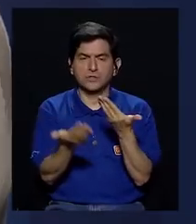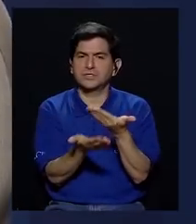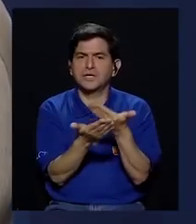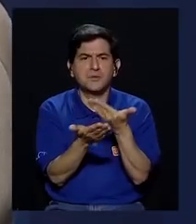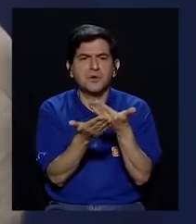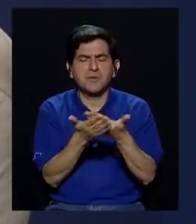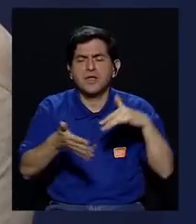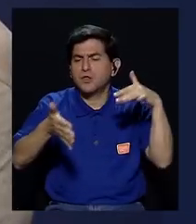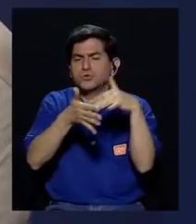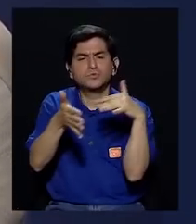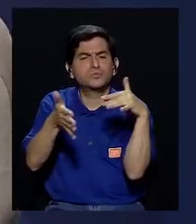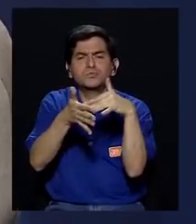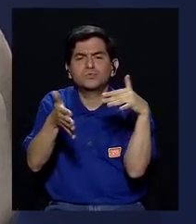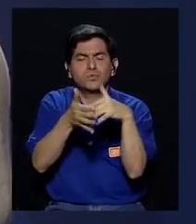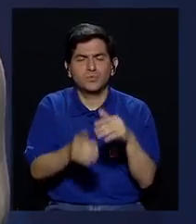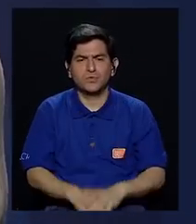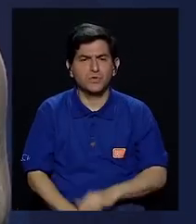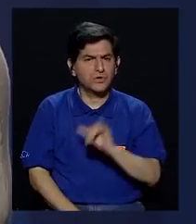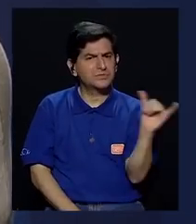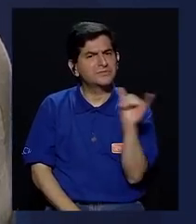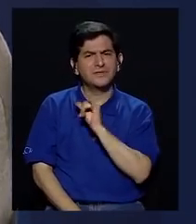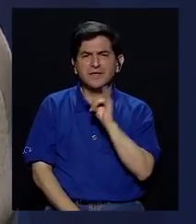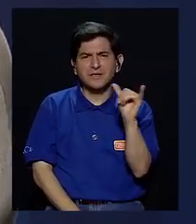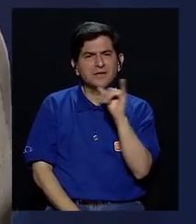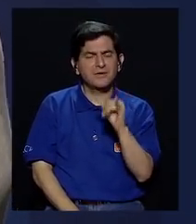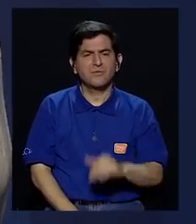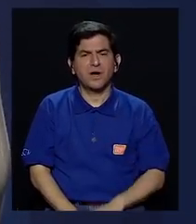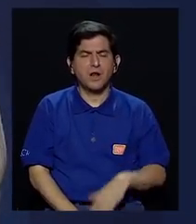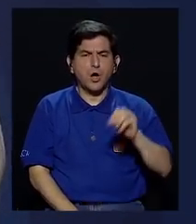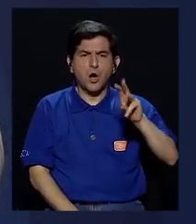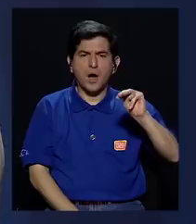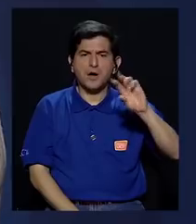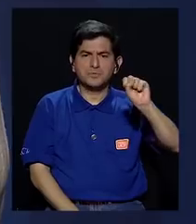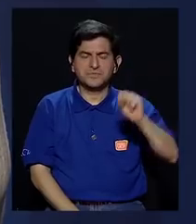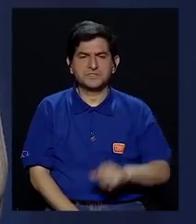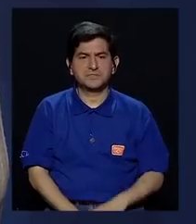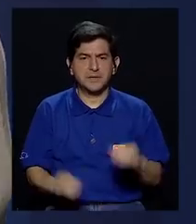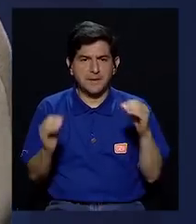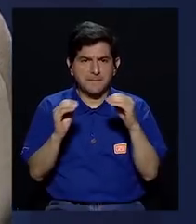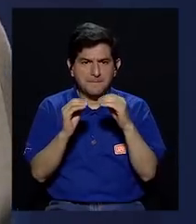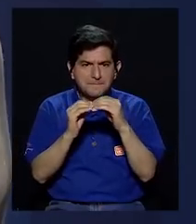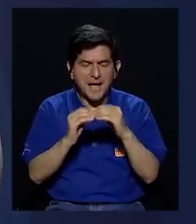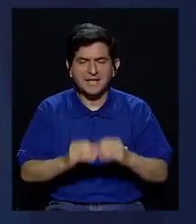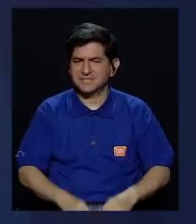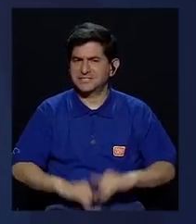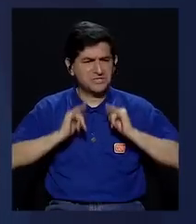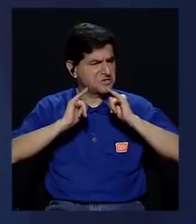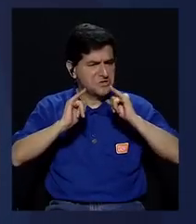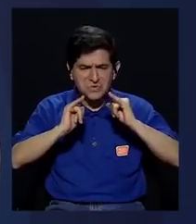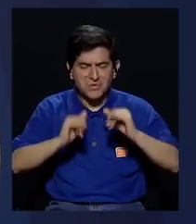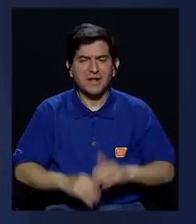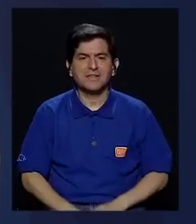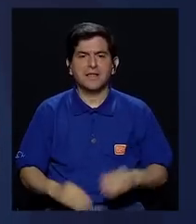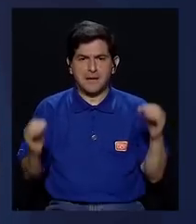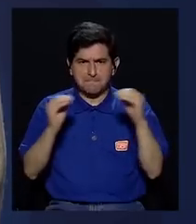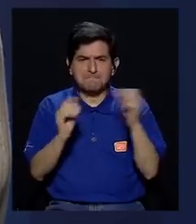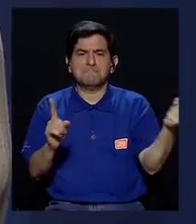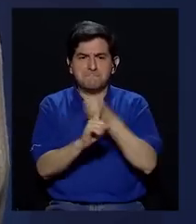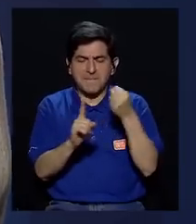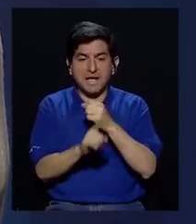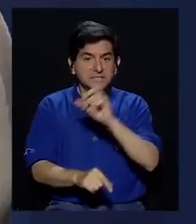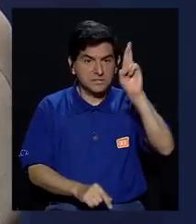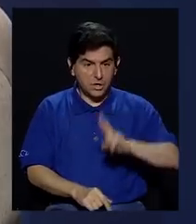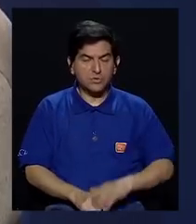está demostrado en numerosos estudios e incluso también lo ha demostrado la OMS, a mayor desigualdad, mayor violencia. Así es. Y la